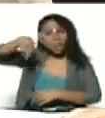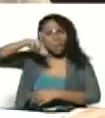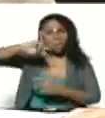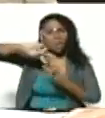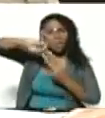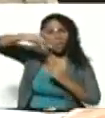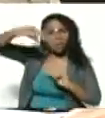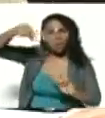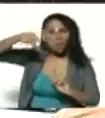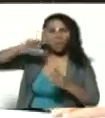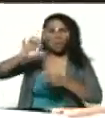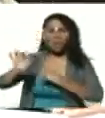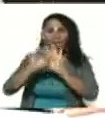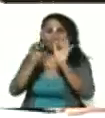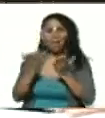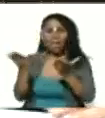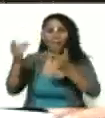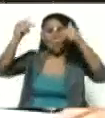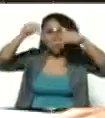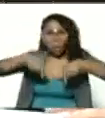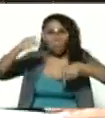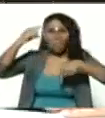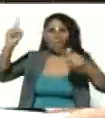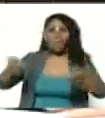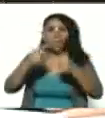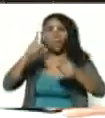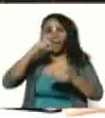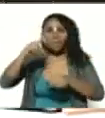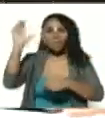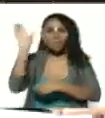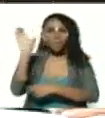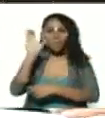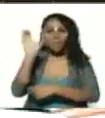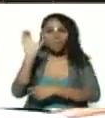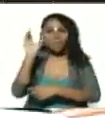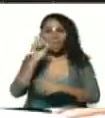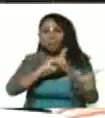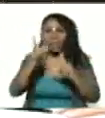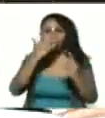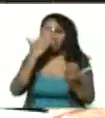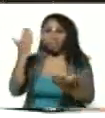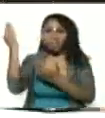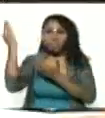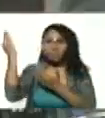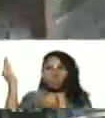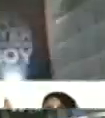que le regalamos hoy día de cumpleaños de Caracas listo adelante